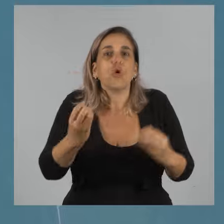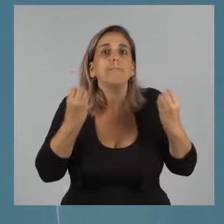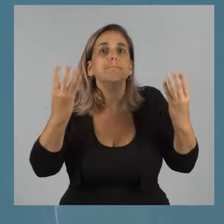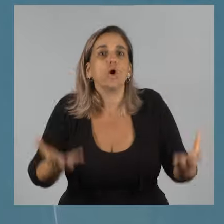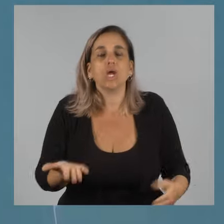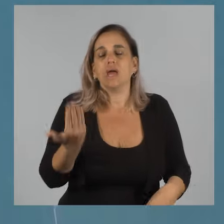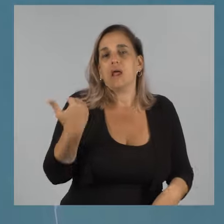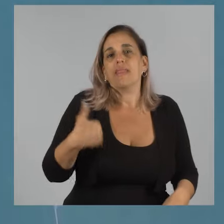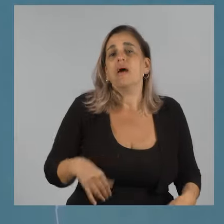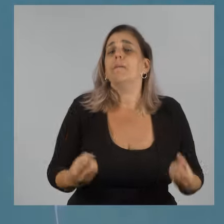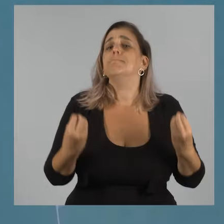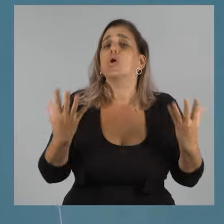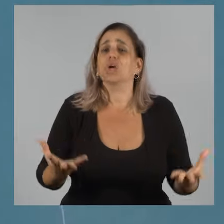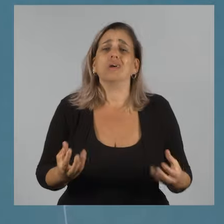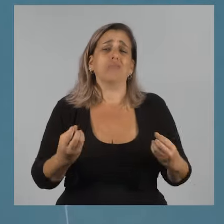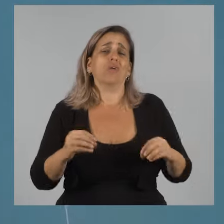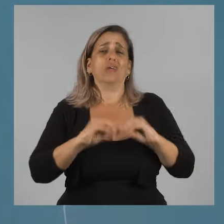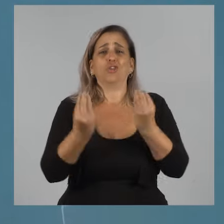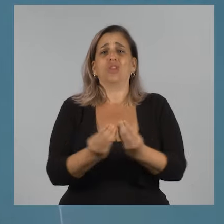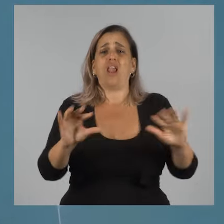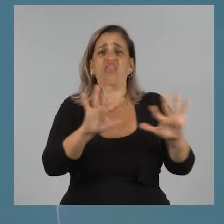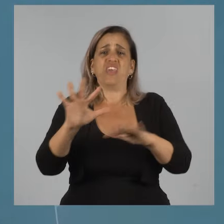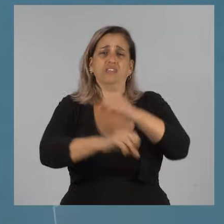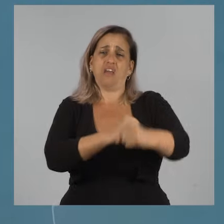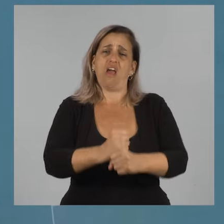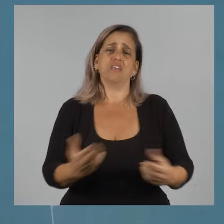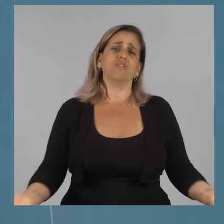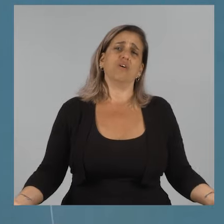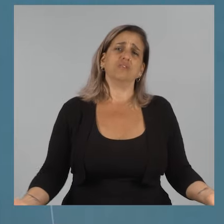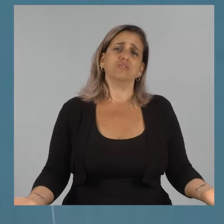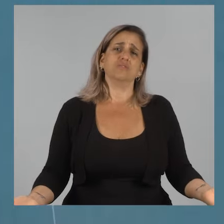¿Por qué digo lamentablemente? Porque pasaron 10 años.